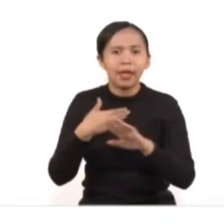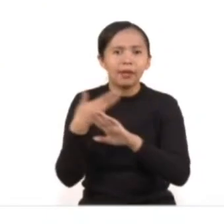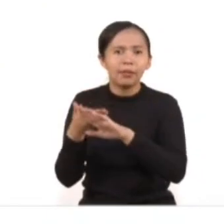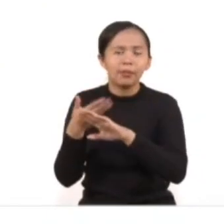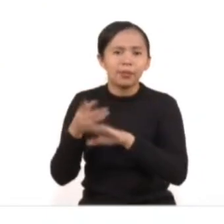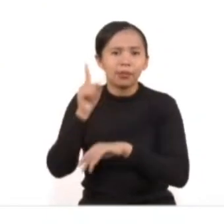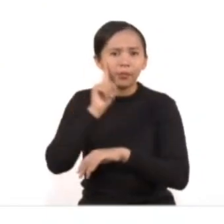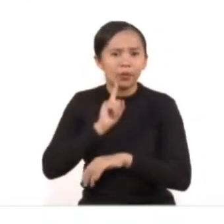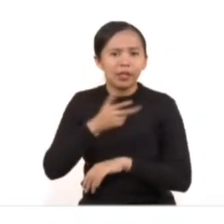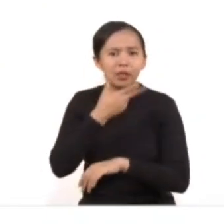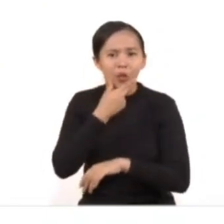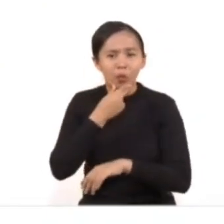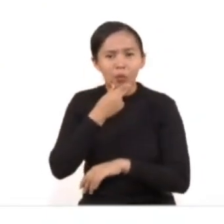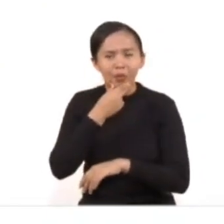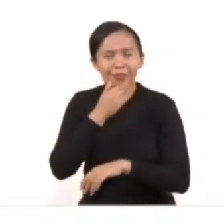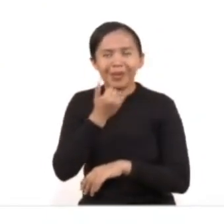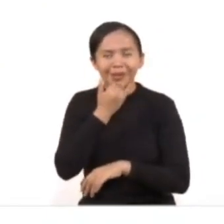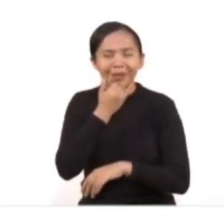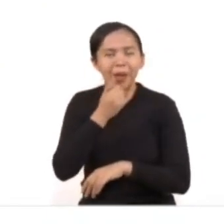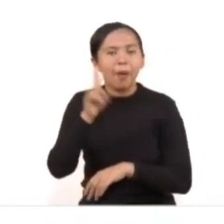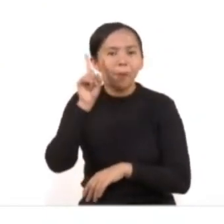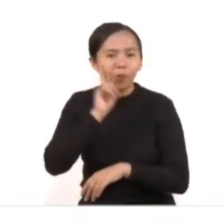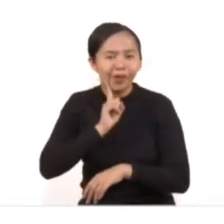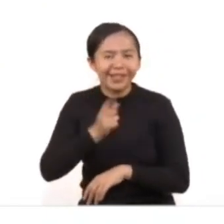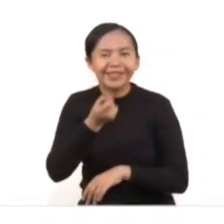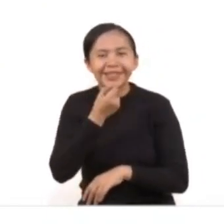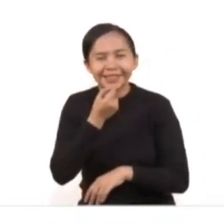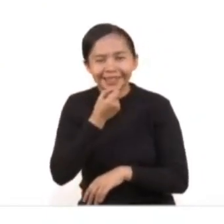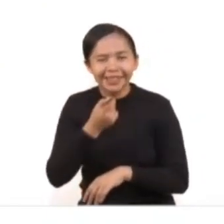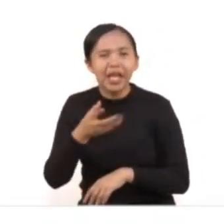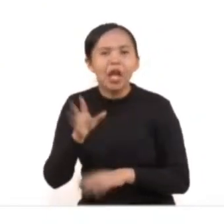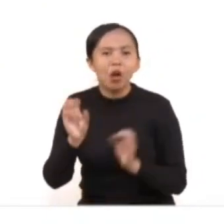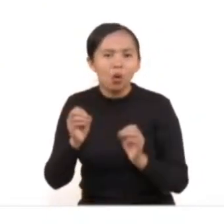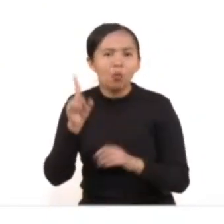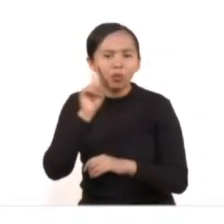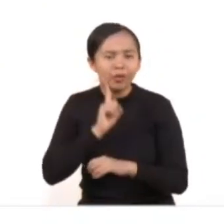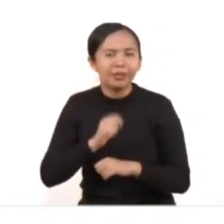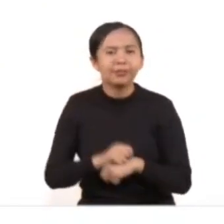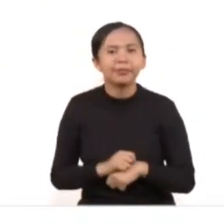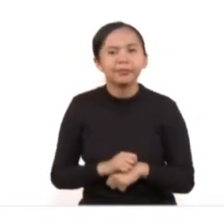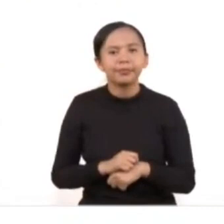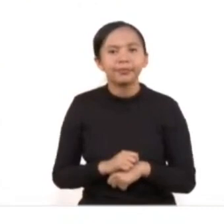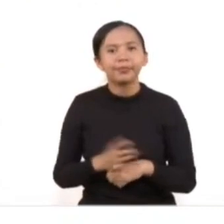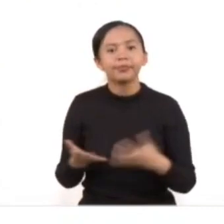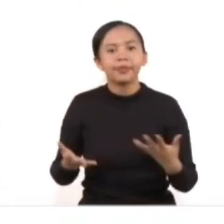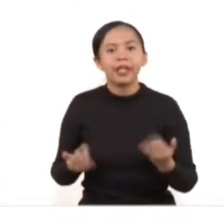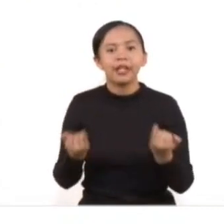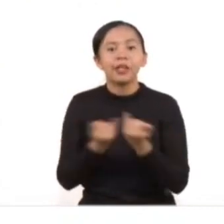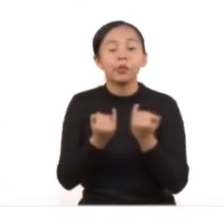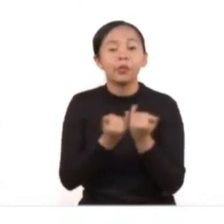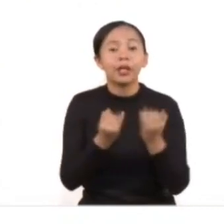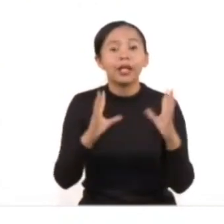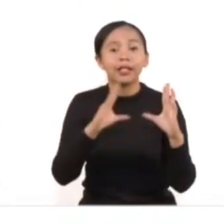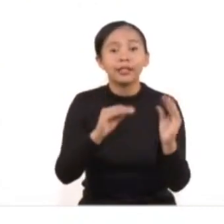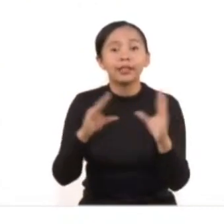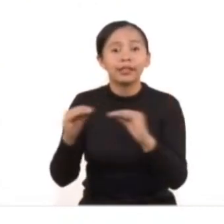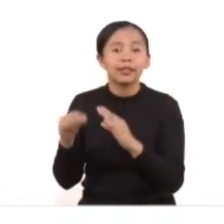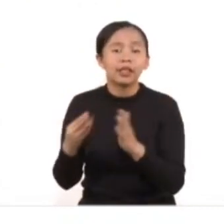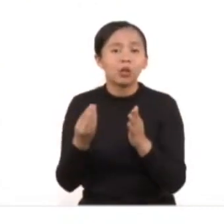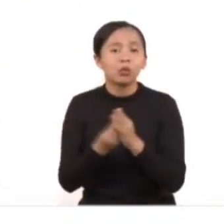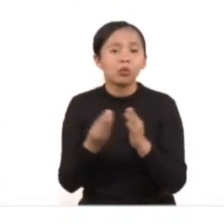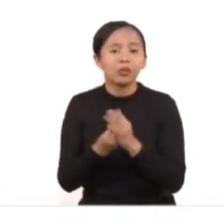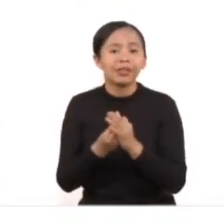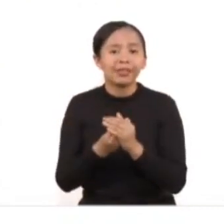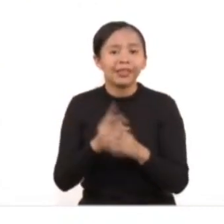contra las mujeres y niñas, la diversidad sexual, el acoso sexual y laboral, así como cursos de especialización